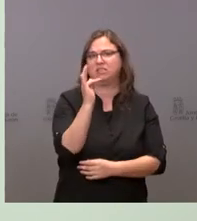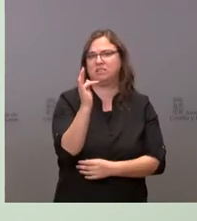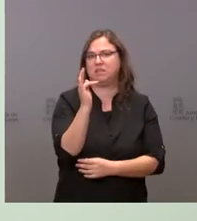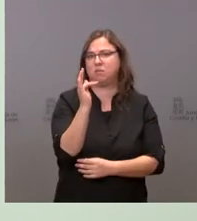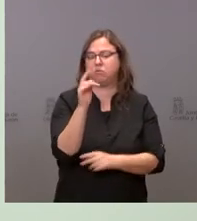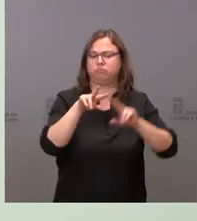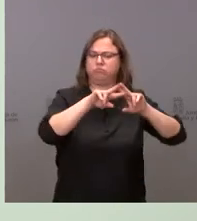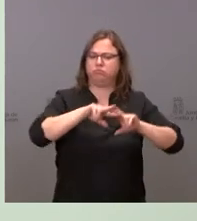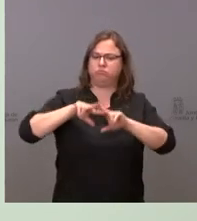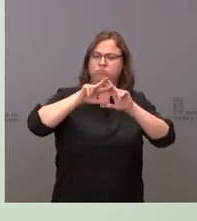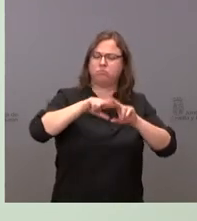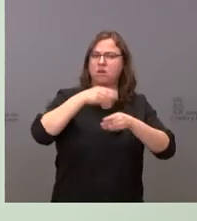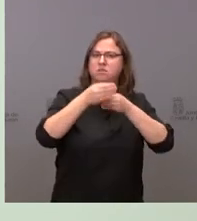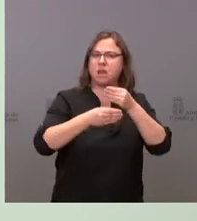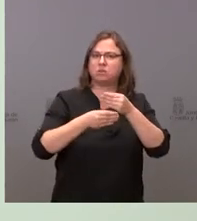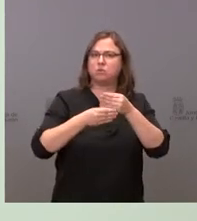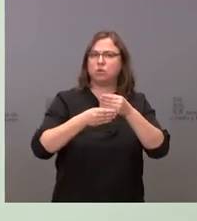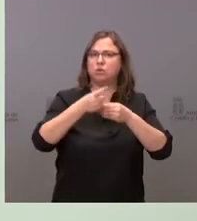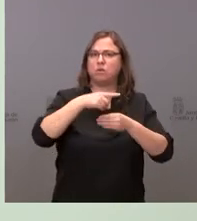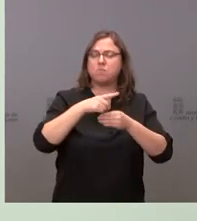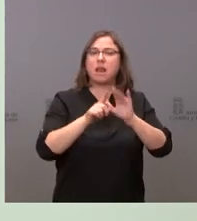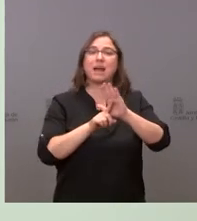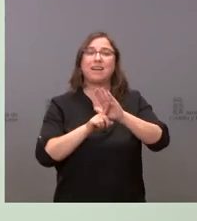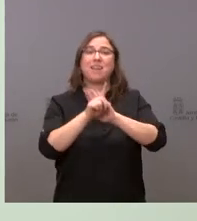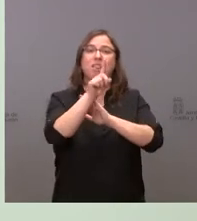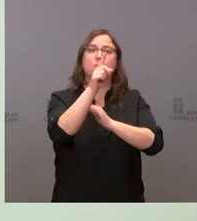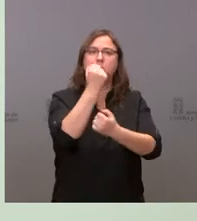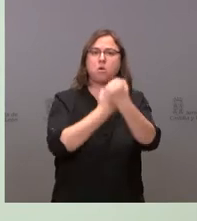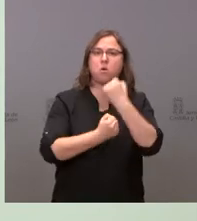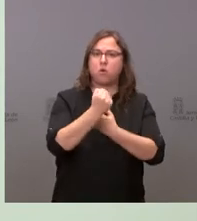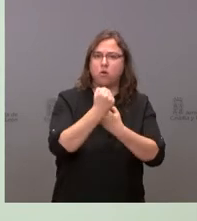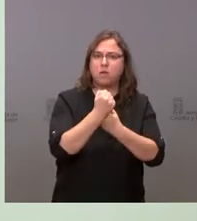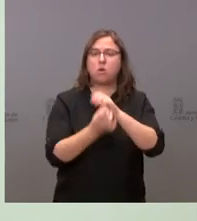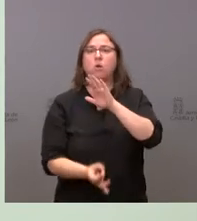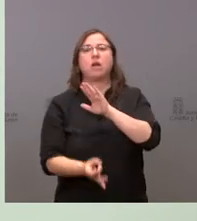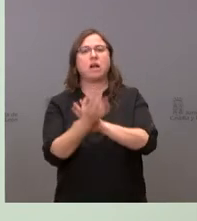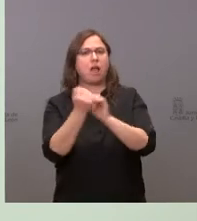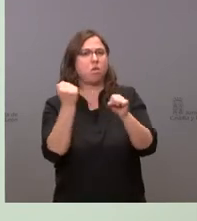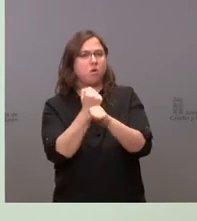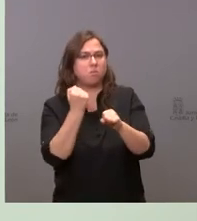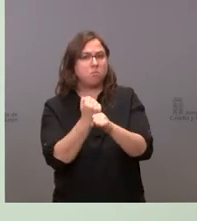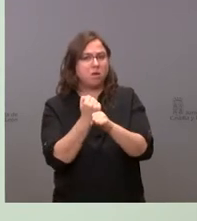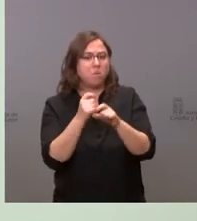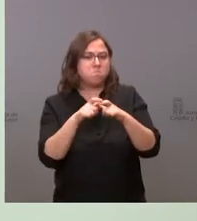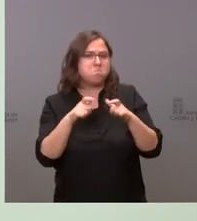análisis que hacemos de crecimiento económico, de creación de empleo y, por tanto,